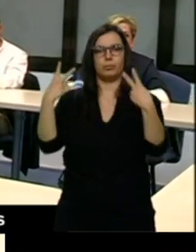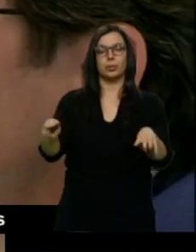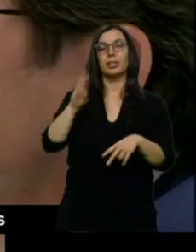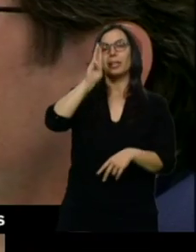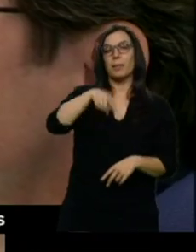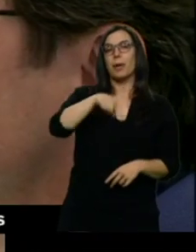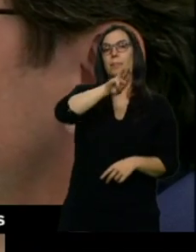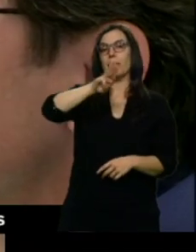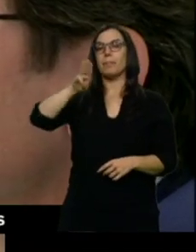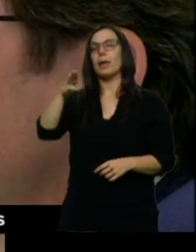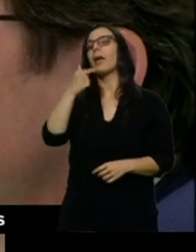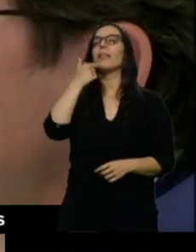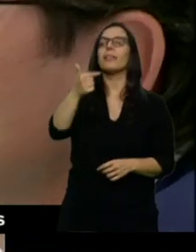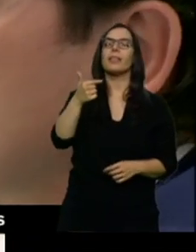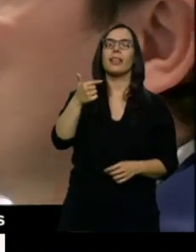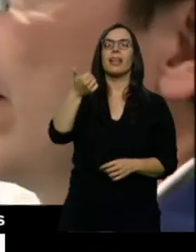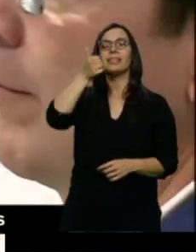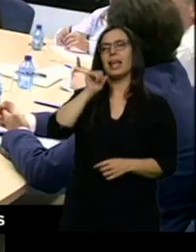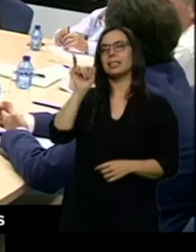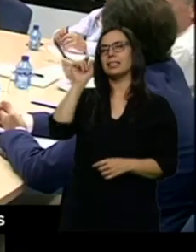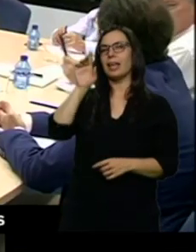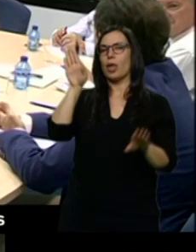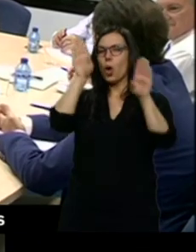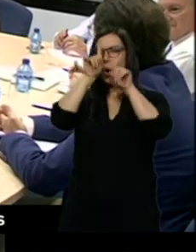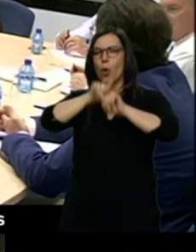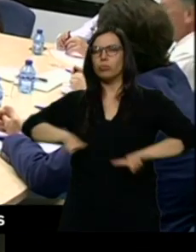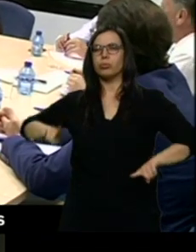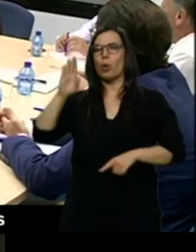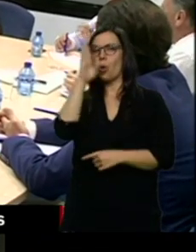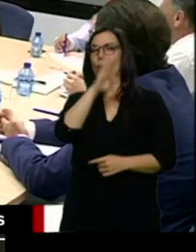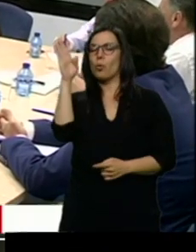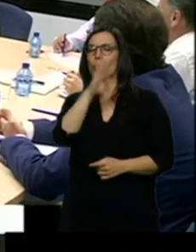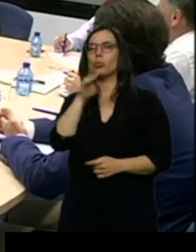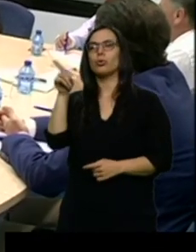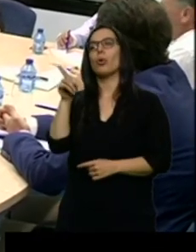Sánchez para Cataluña y por eso dice que hay que evitar que Tudanca presida la Junta.